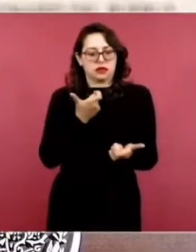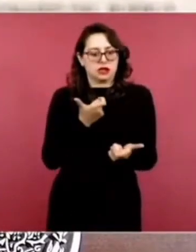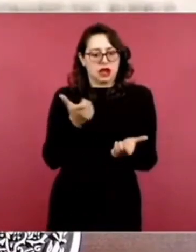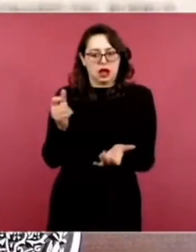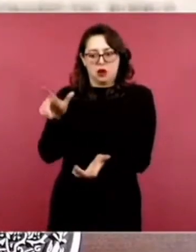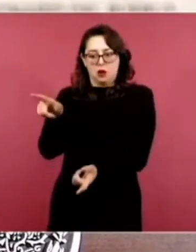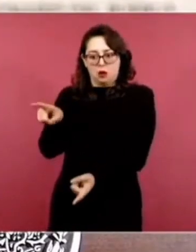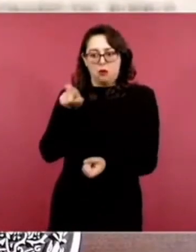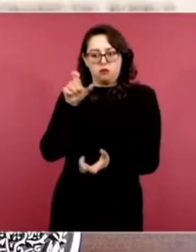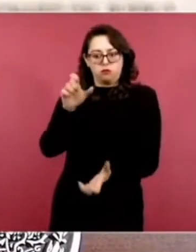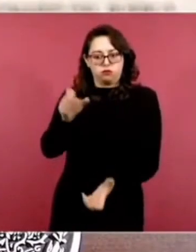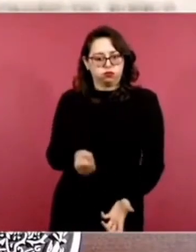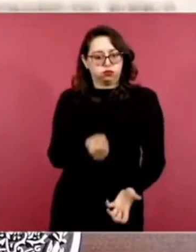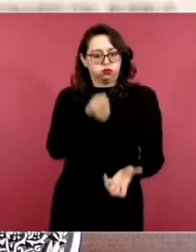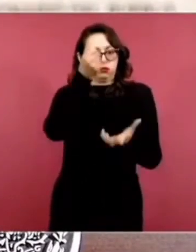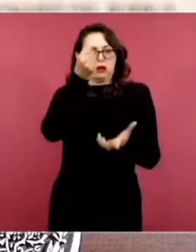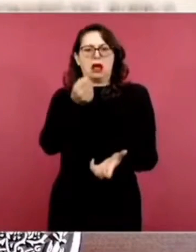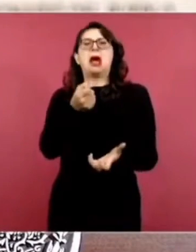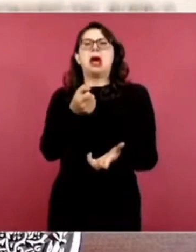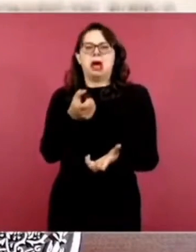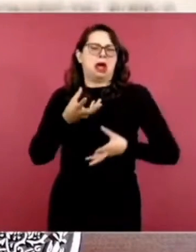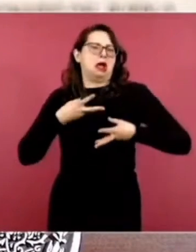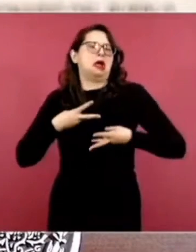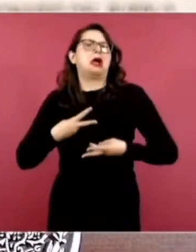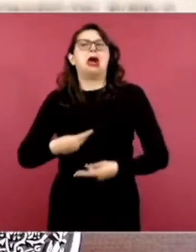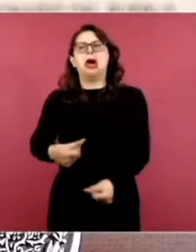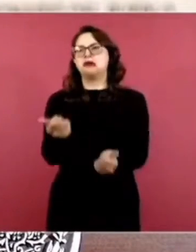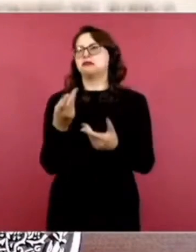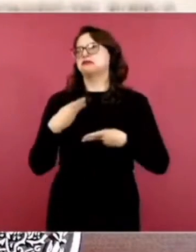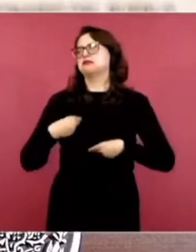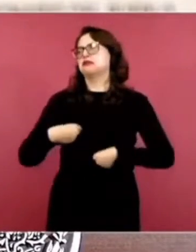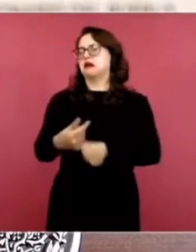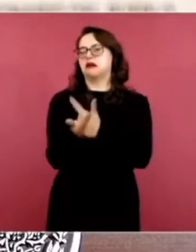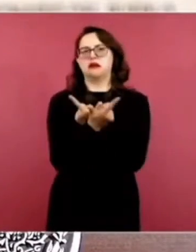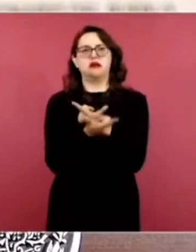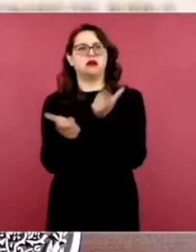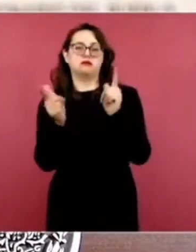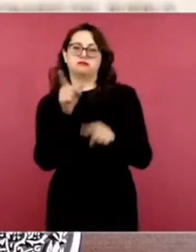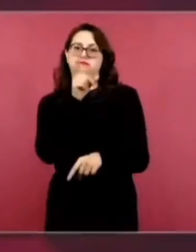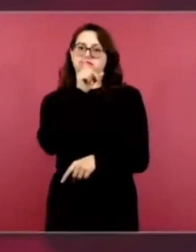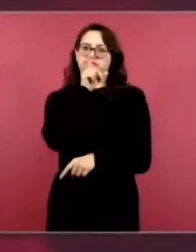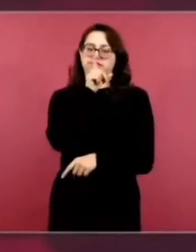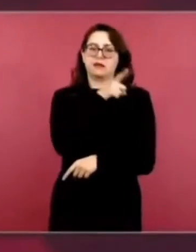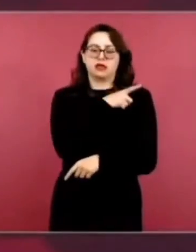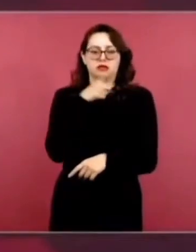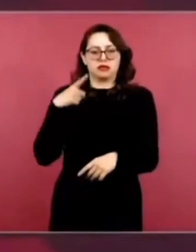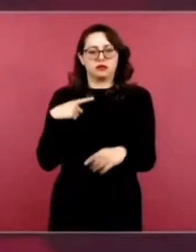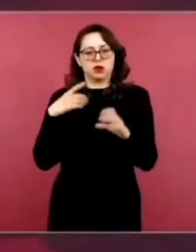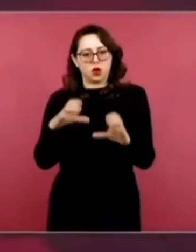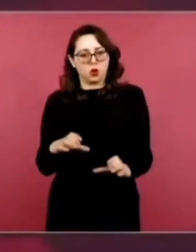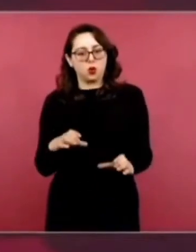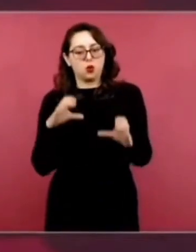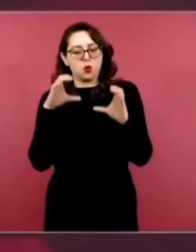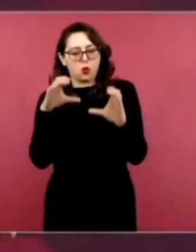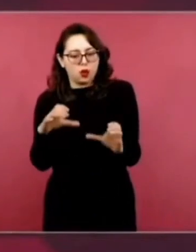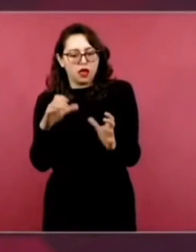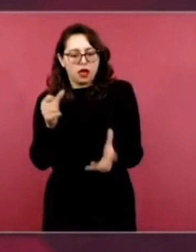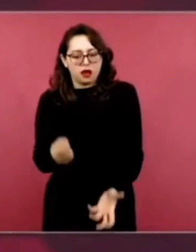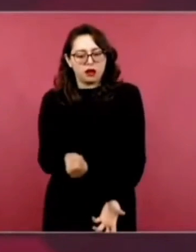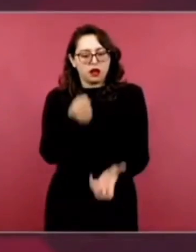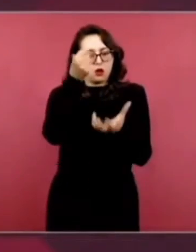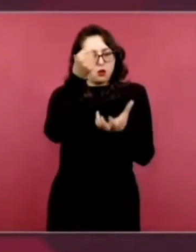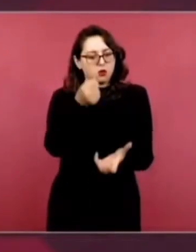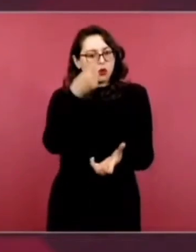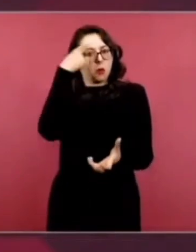pues de gasto racional, dado que se trata del recurso que se utiliza tanto para los programas sociales como